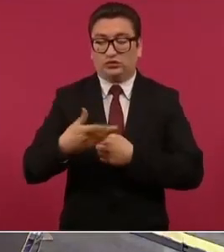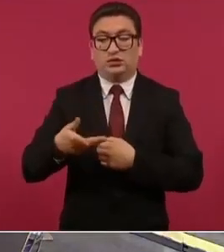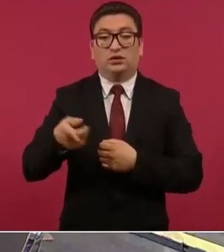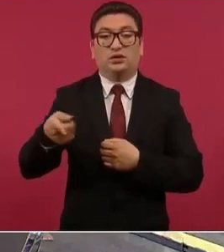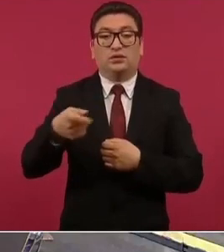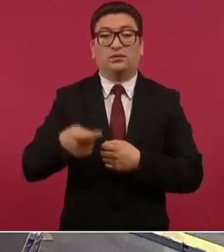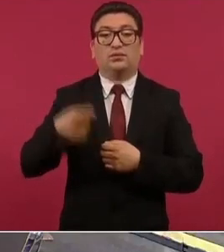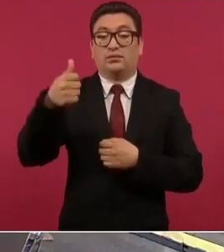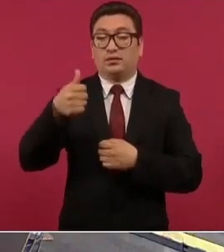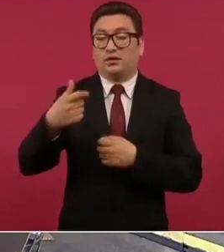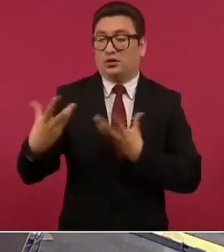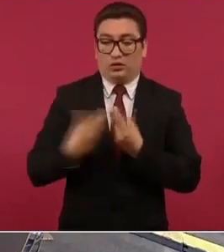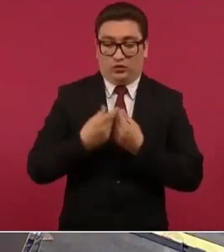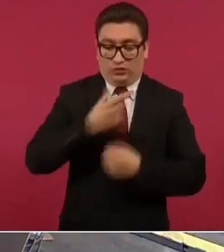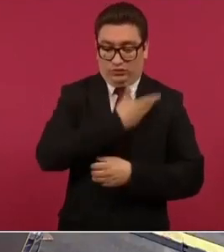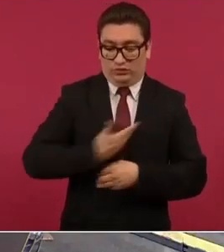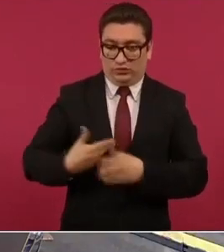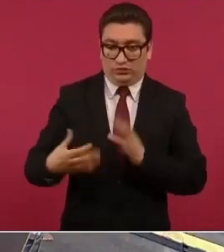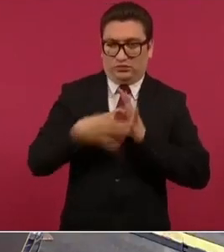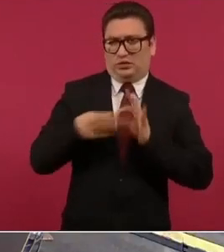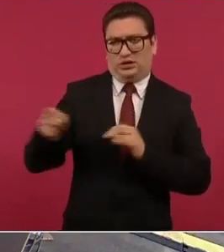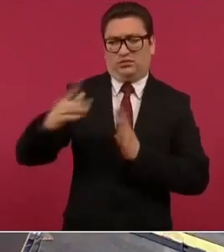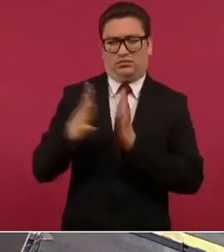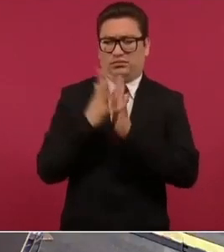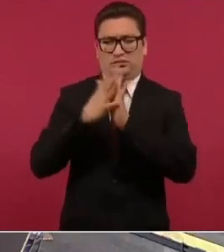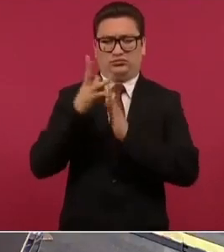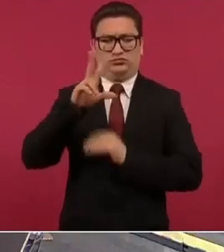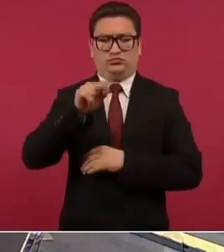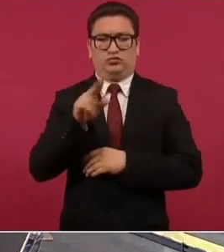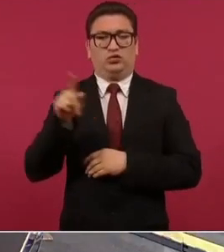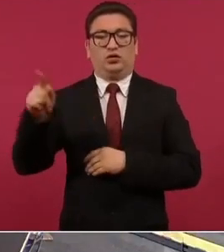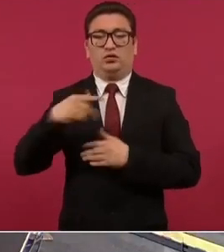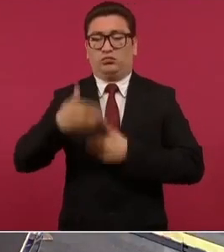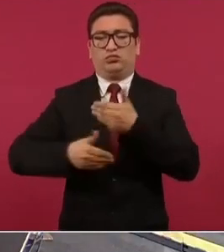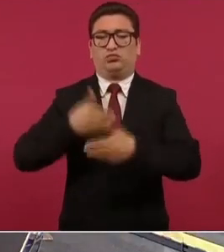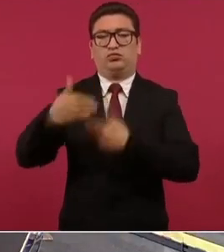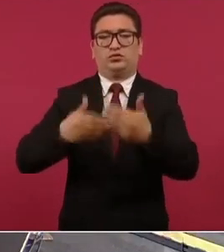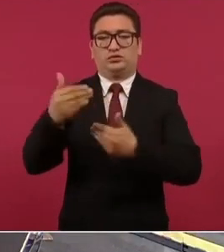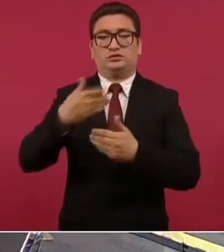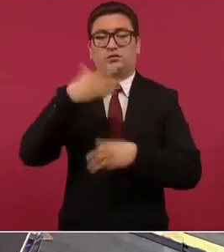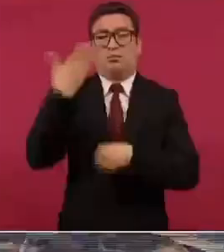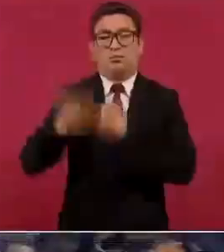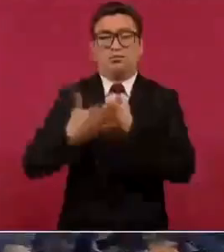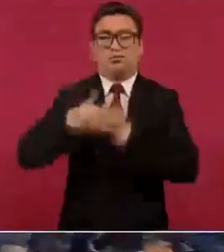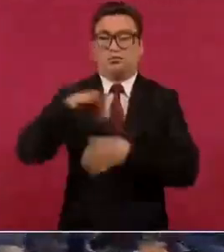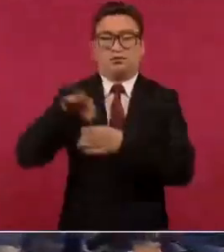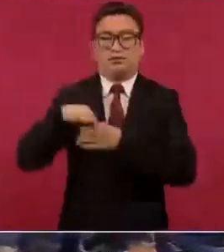dama de modo que ella no va a participar en ningún proceso electoral